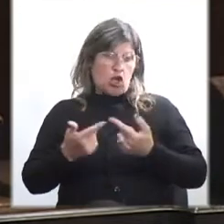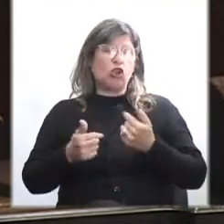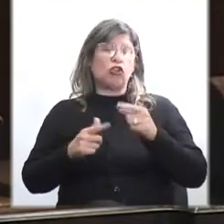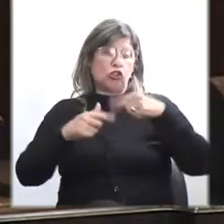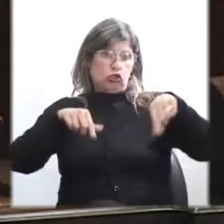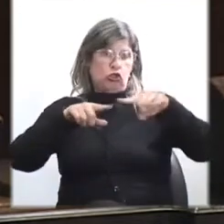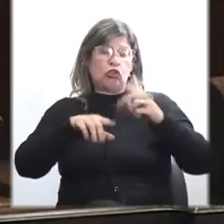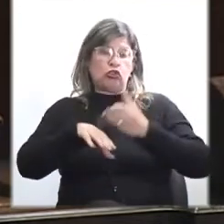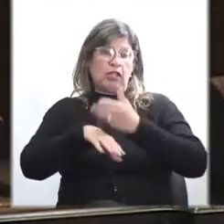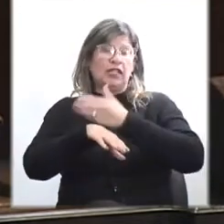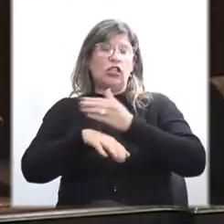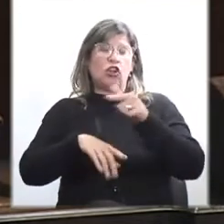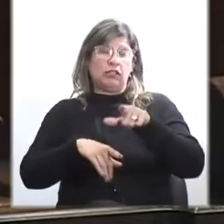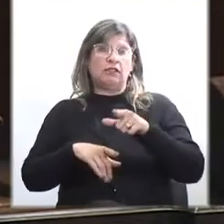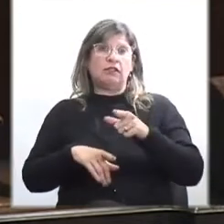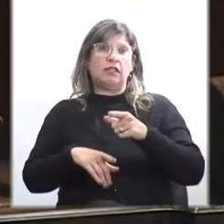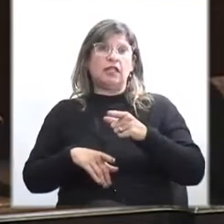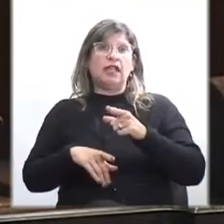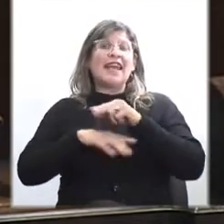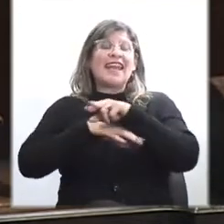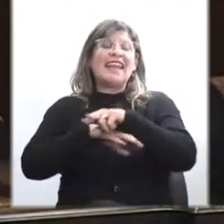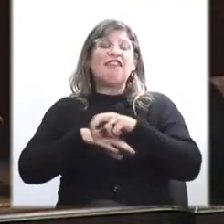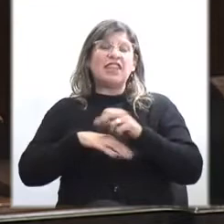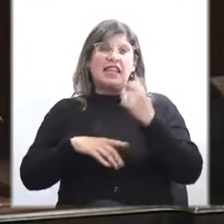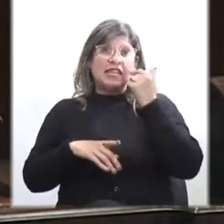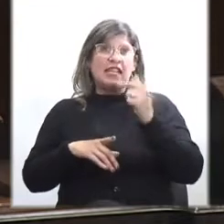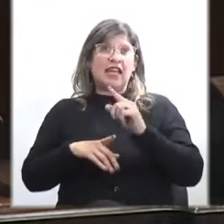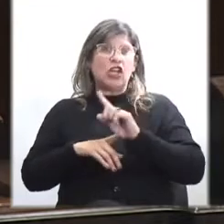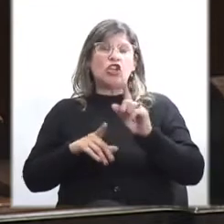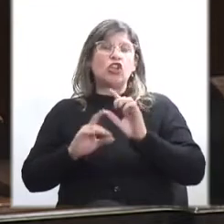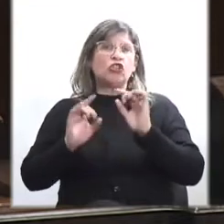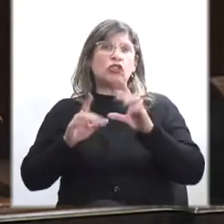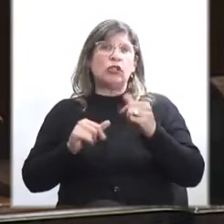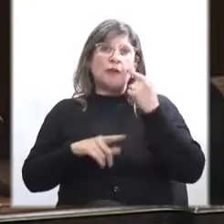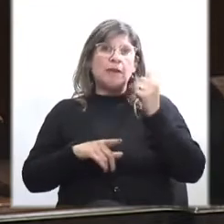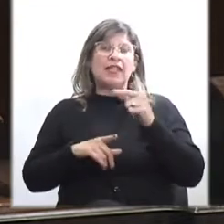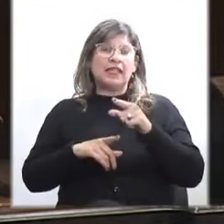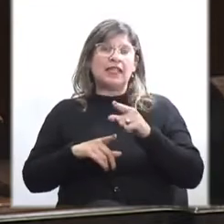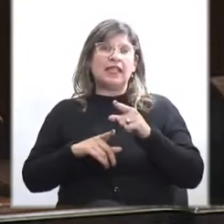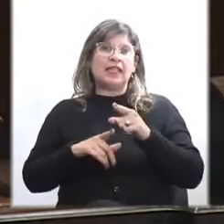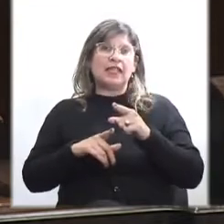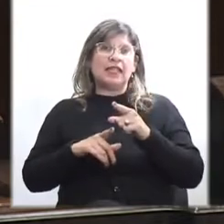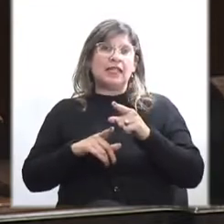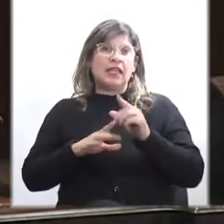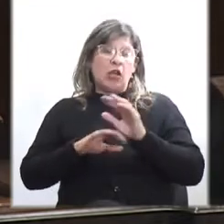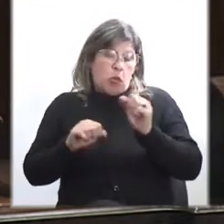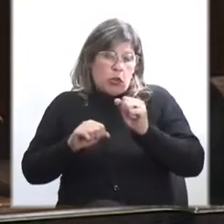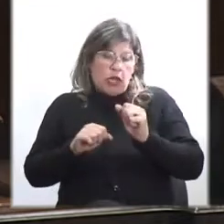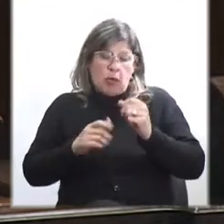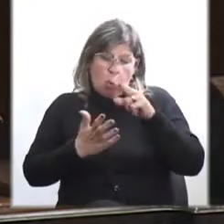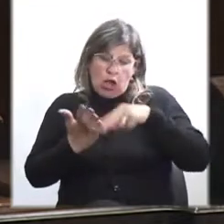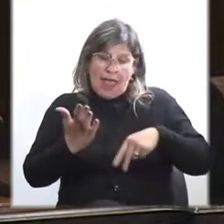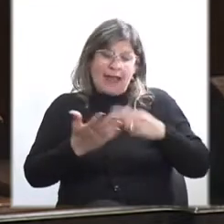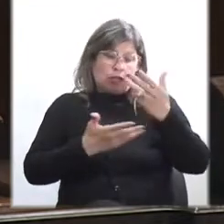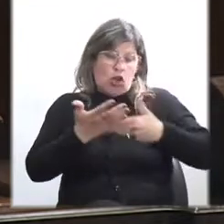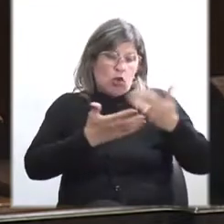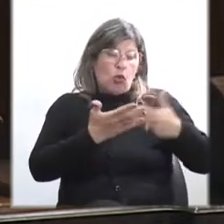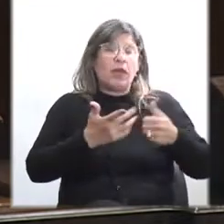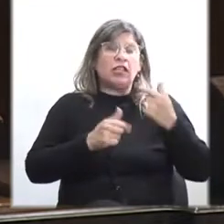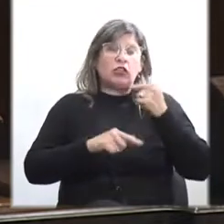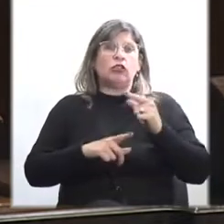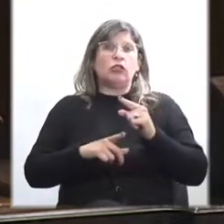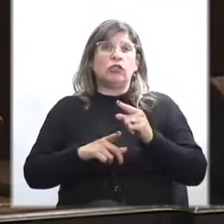precedieron, pedirle a Fiscalía, no solamente que la Fiscalía hiciera, pudiéramos acceso a los documentos que tuvo